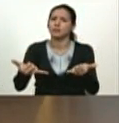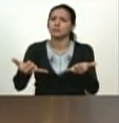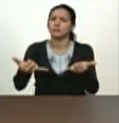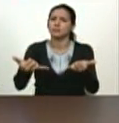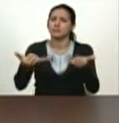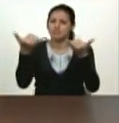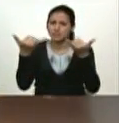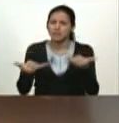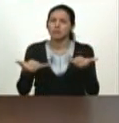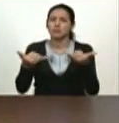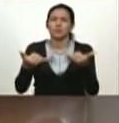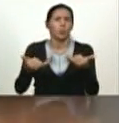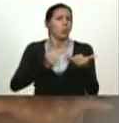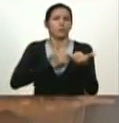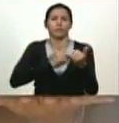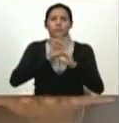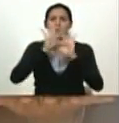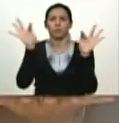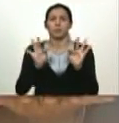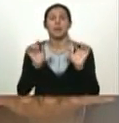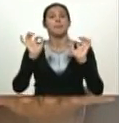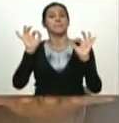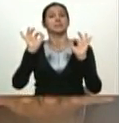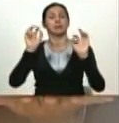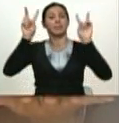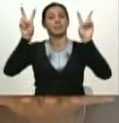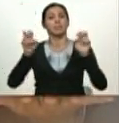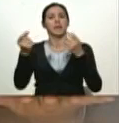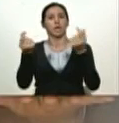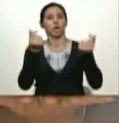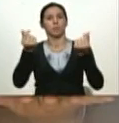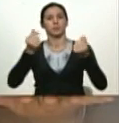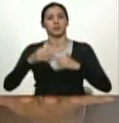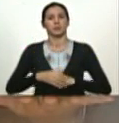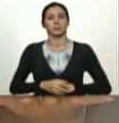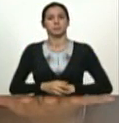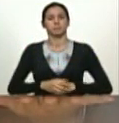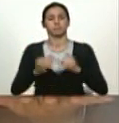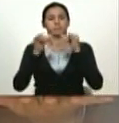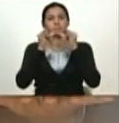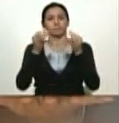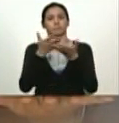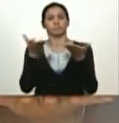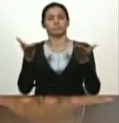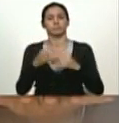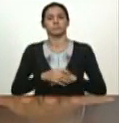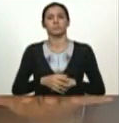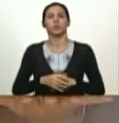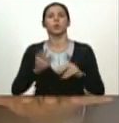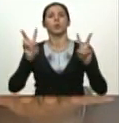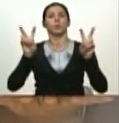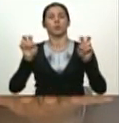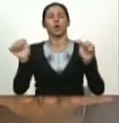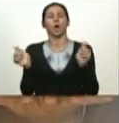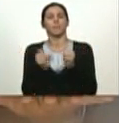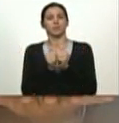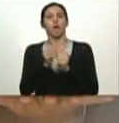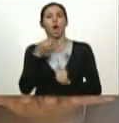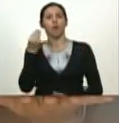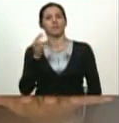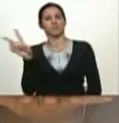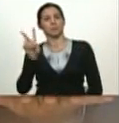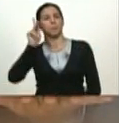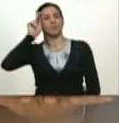en todos los aspectos pero particularmente en la economía así que anuncio a este querido compañero joven venezolano